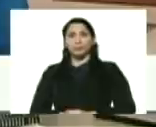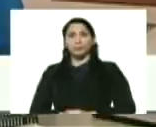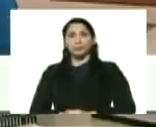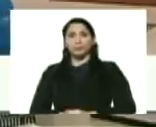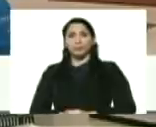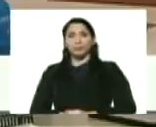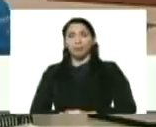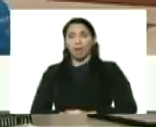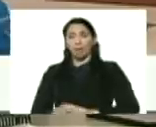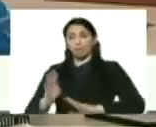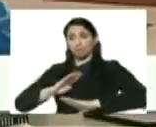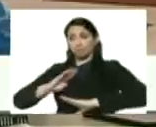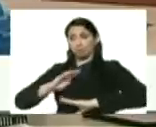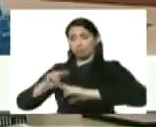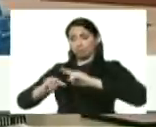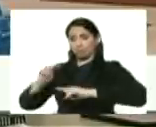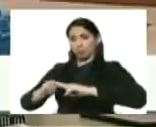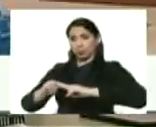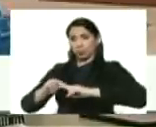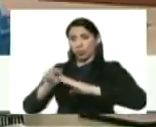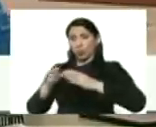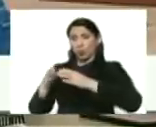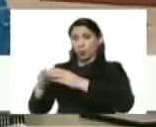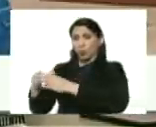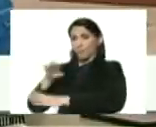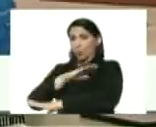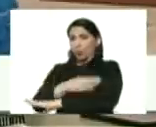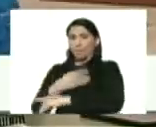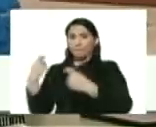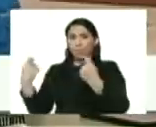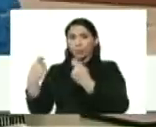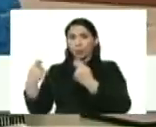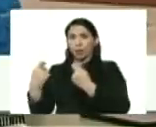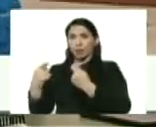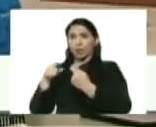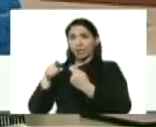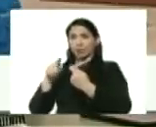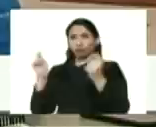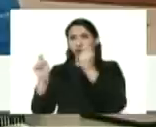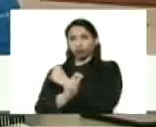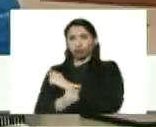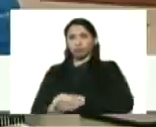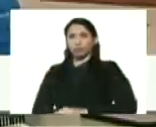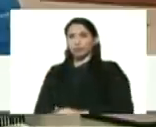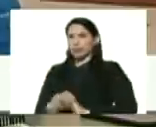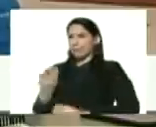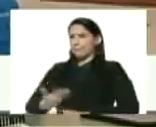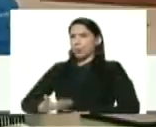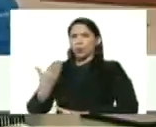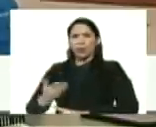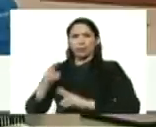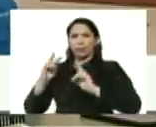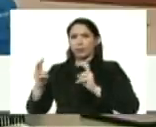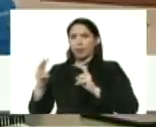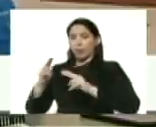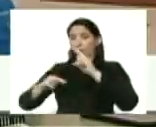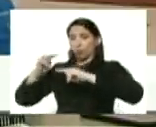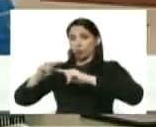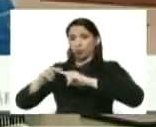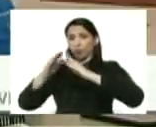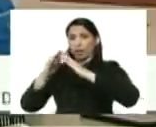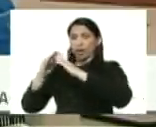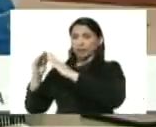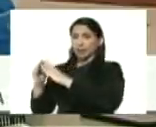la autoconstrucción y la organización del poder popular pasan a ser un vector fundamental en la construcción de